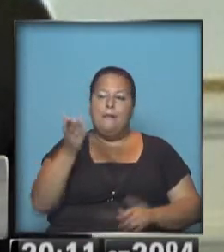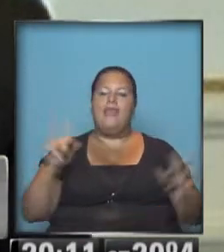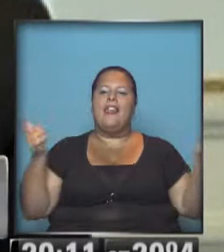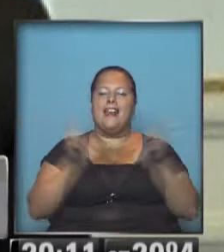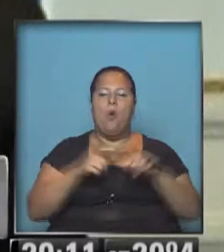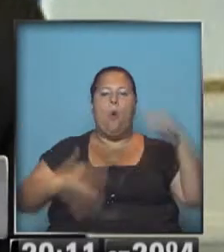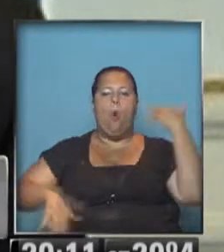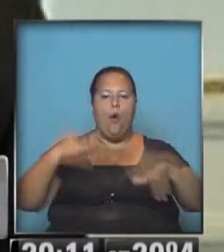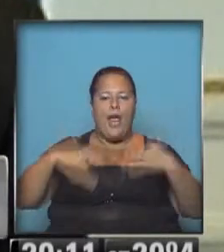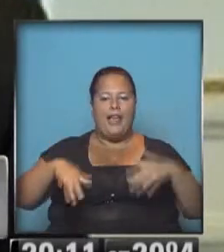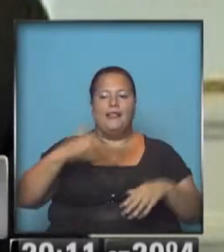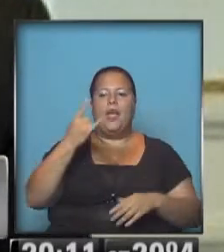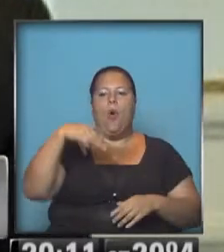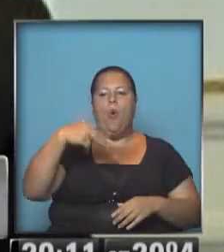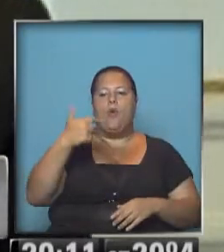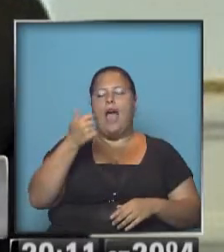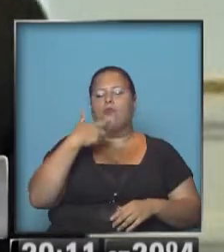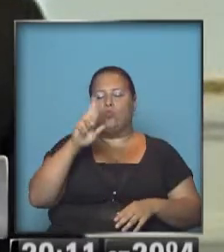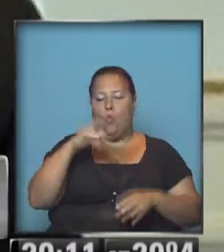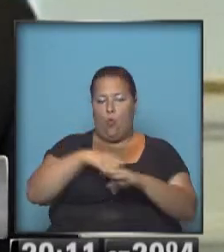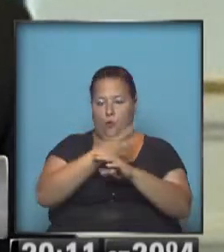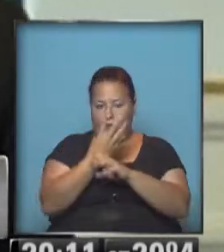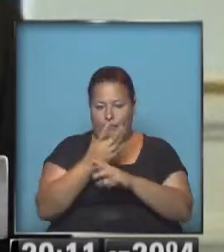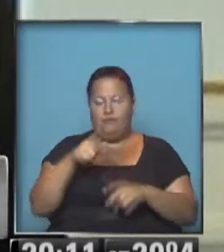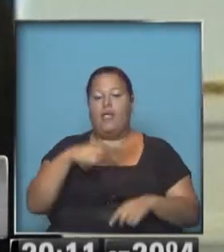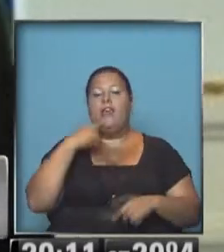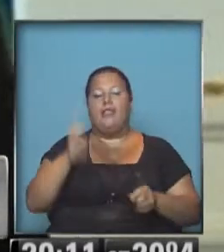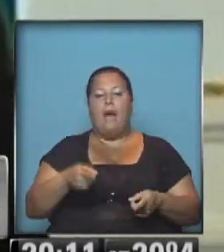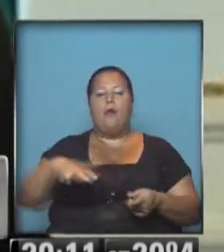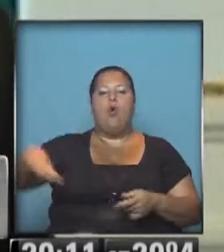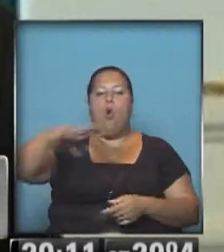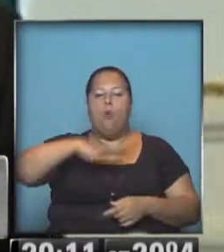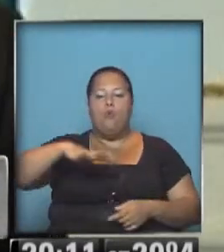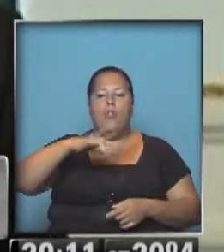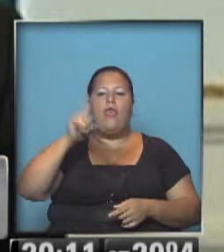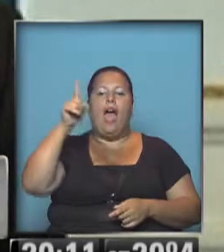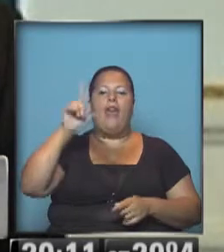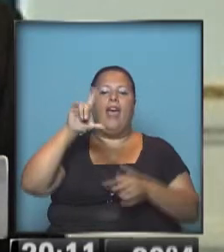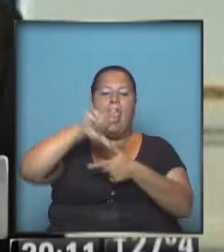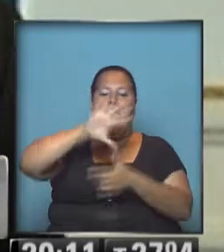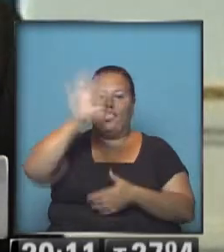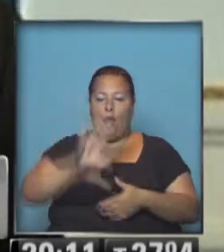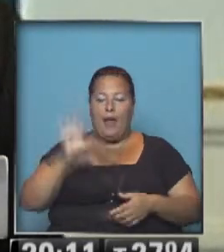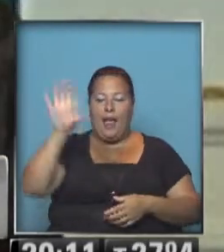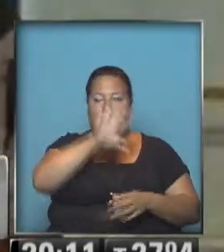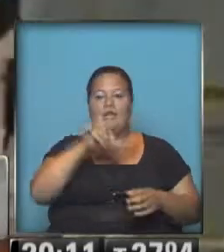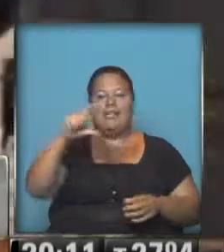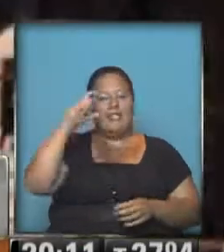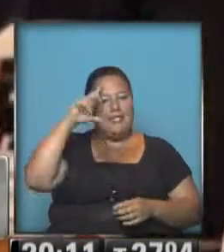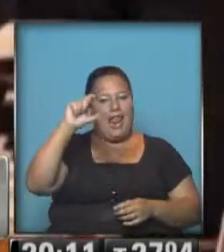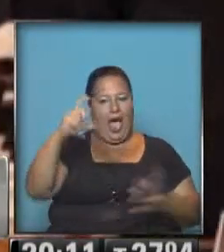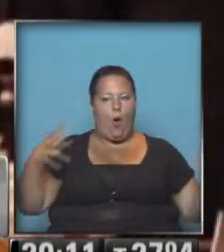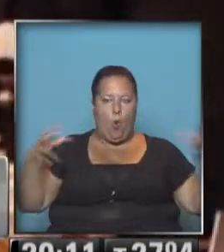reunión urgente de la Unión de Naciones Sudamericanas, UNASUR, y de la Comunidad de Estados Latinoamericanos, CELAC.